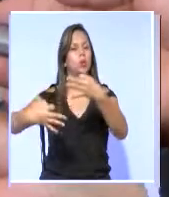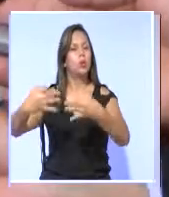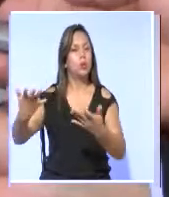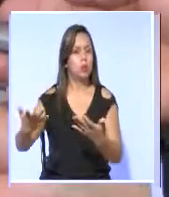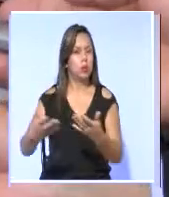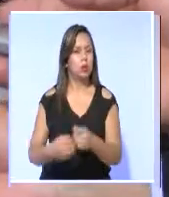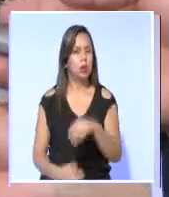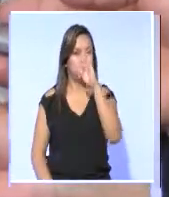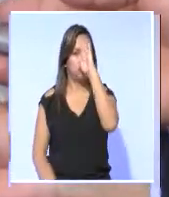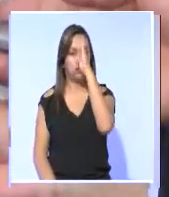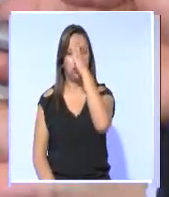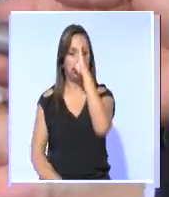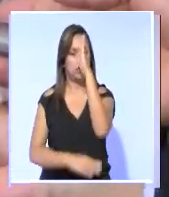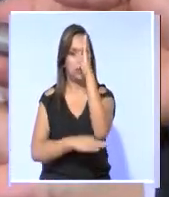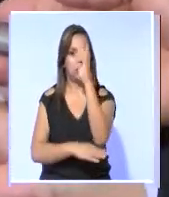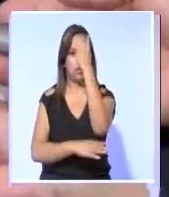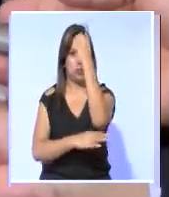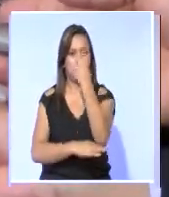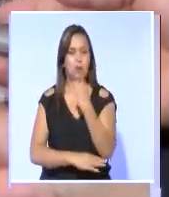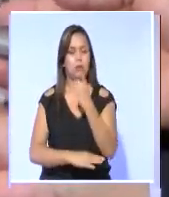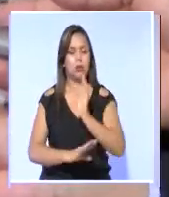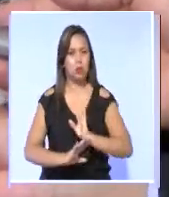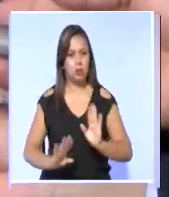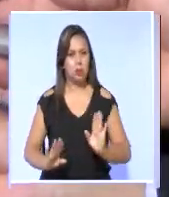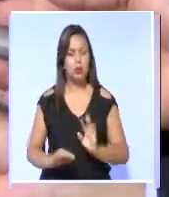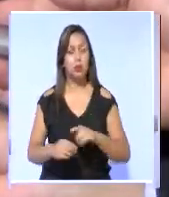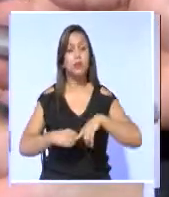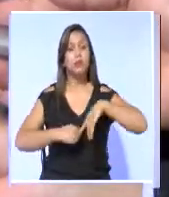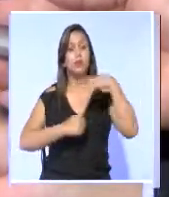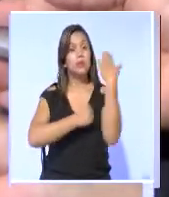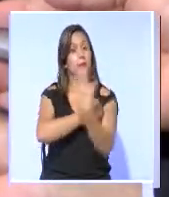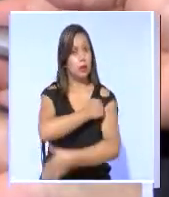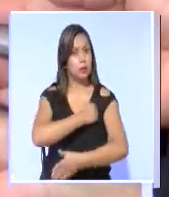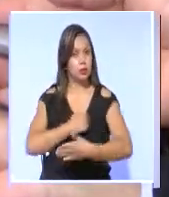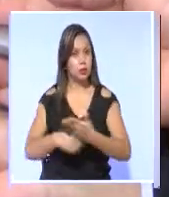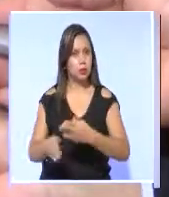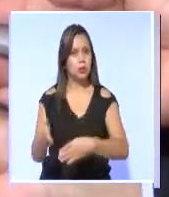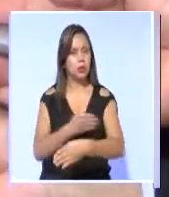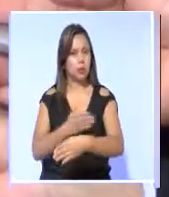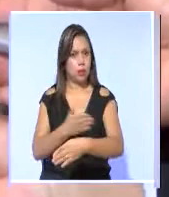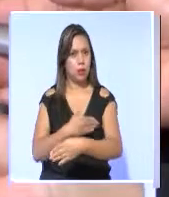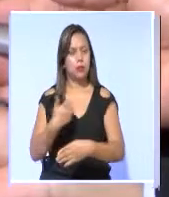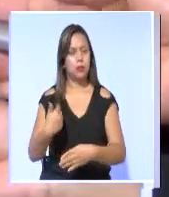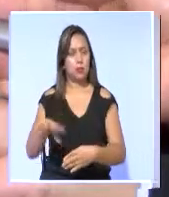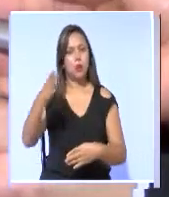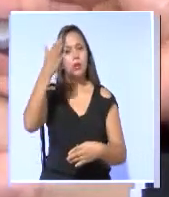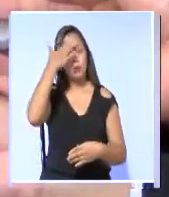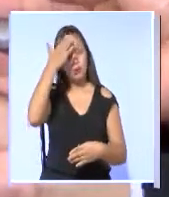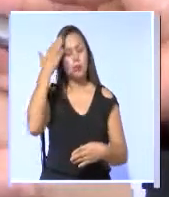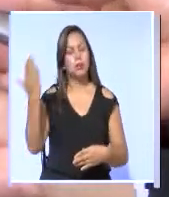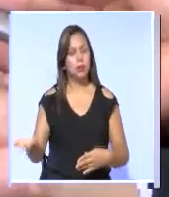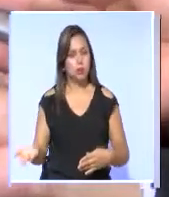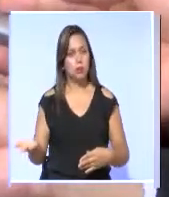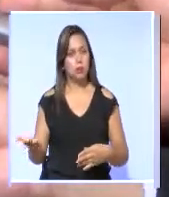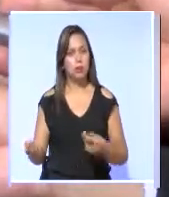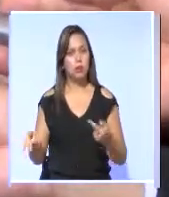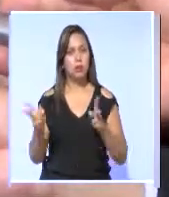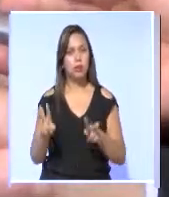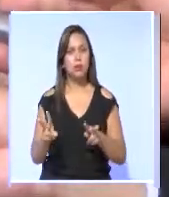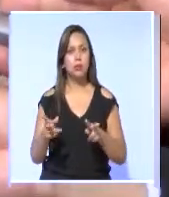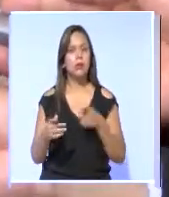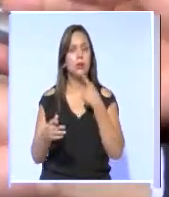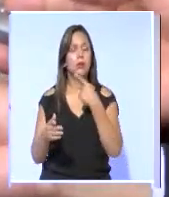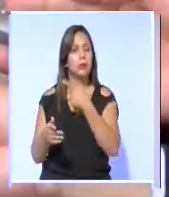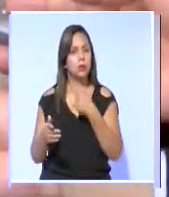de la entrega de sentencias preestablecidas, previamente determinadas, en las cuales